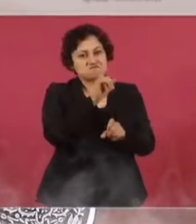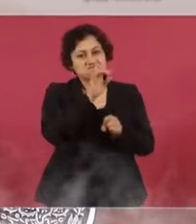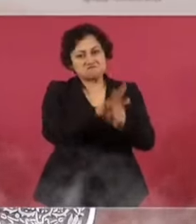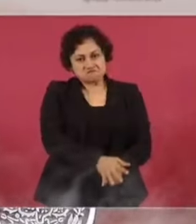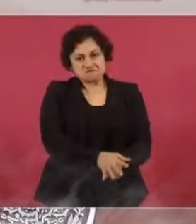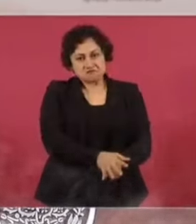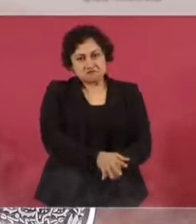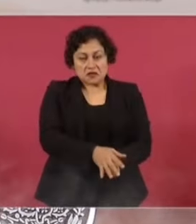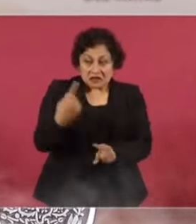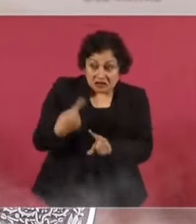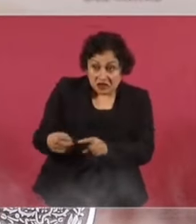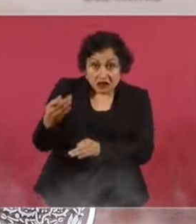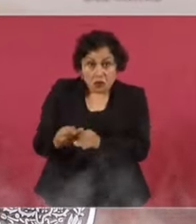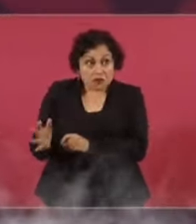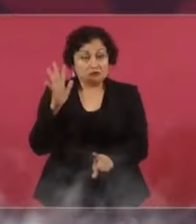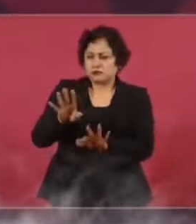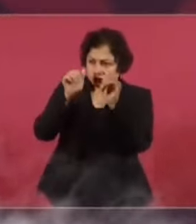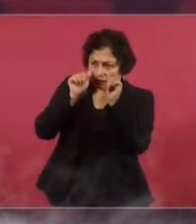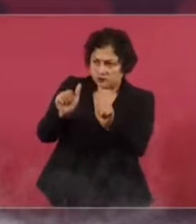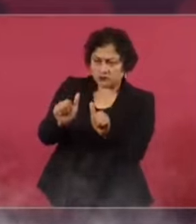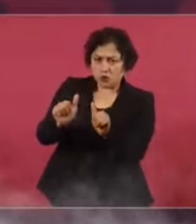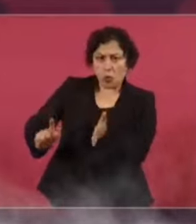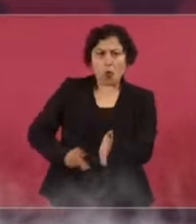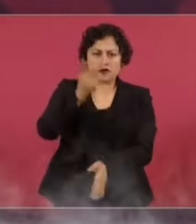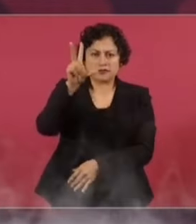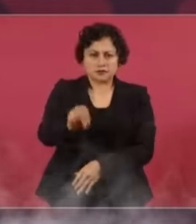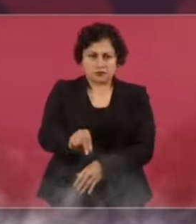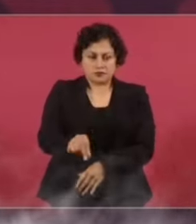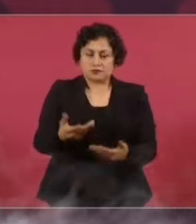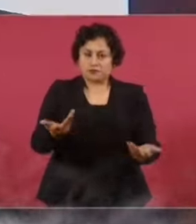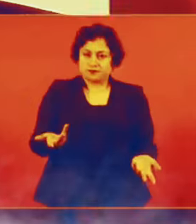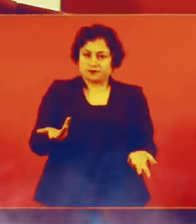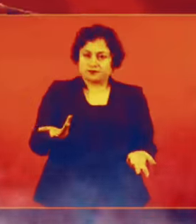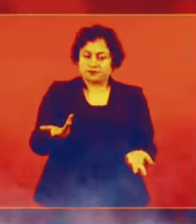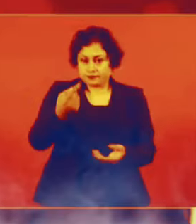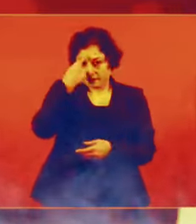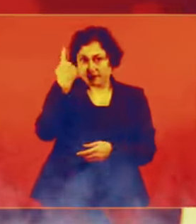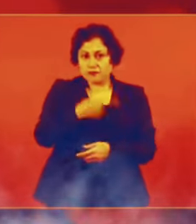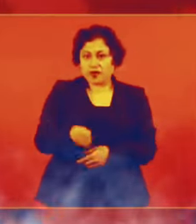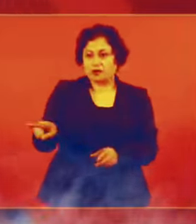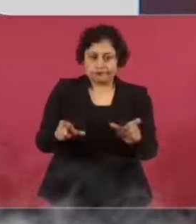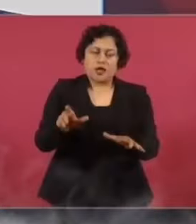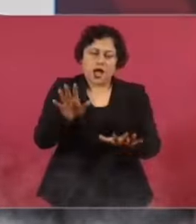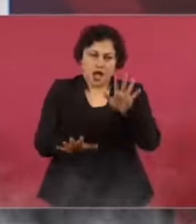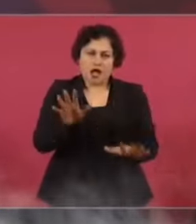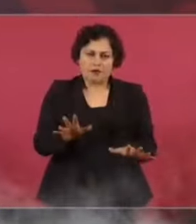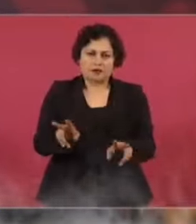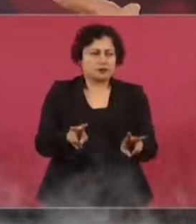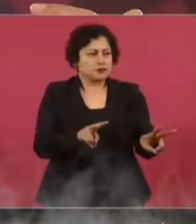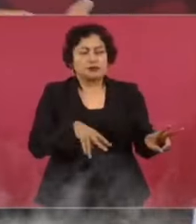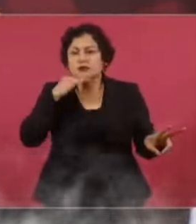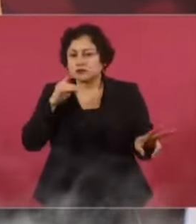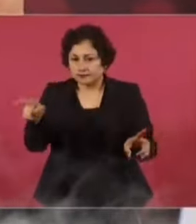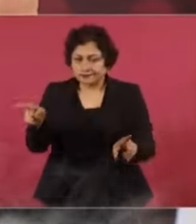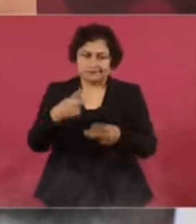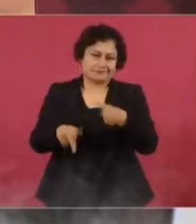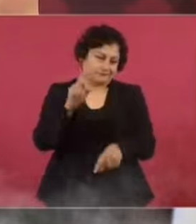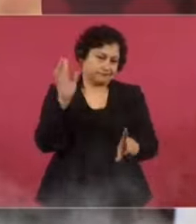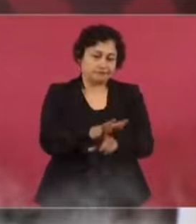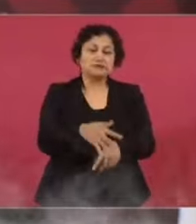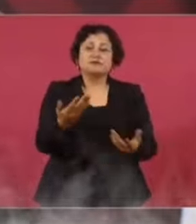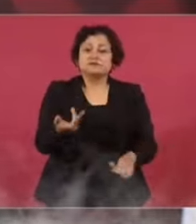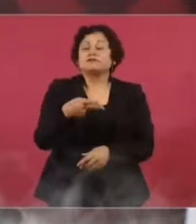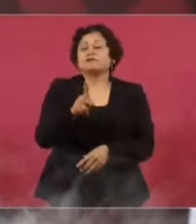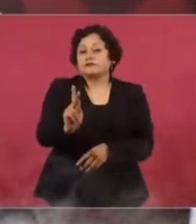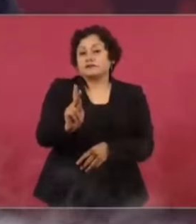vamos a estar nosotros pendientes de que no vuelvan a tener facilidades, porque a veces hay descuidos, pero ellos